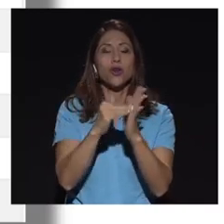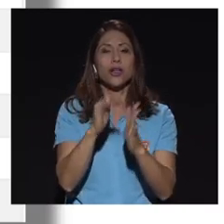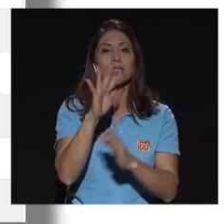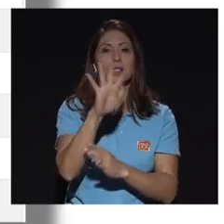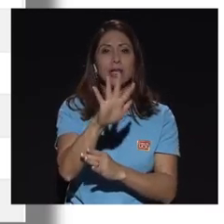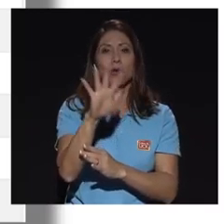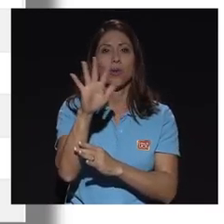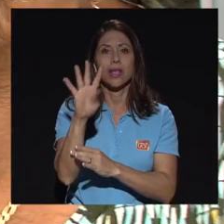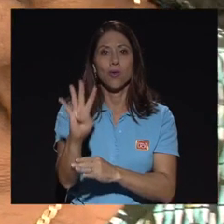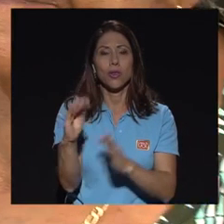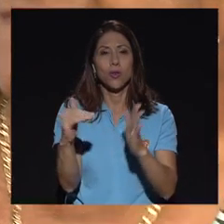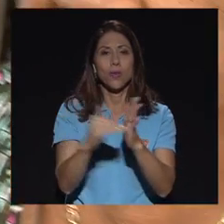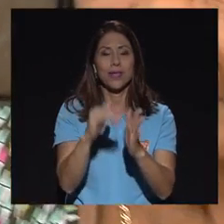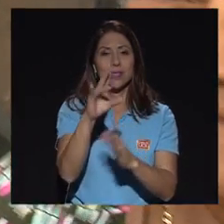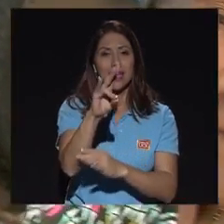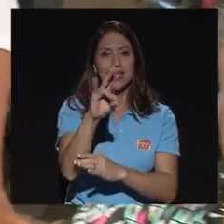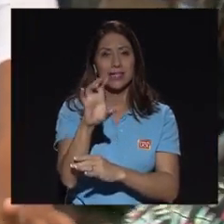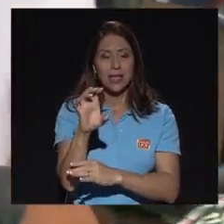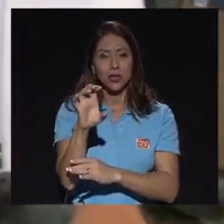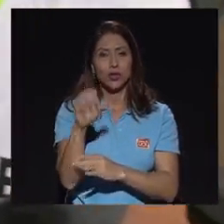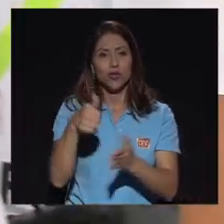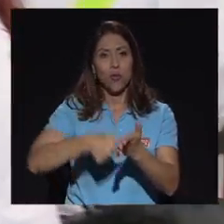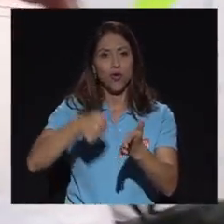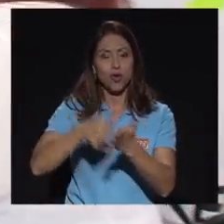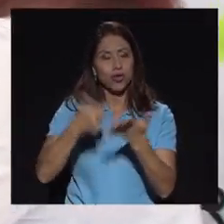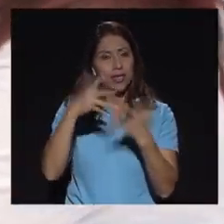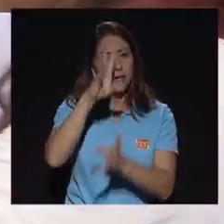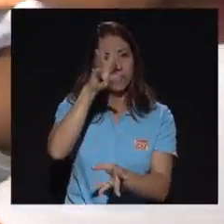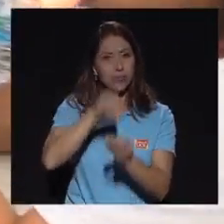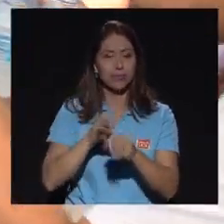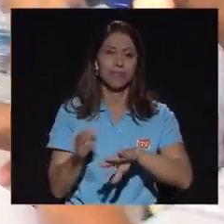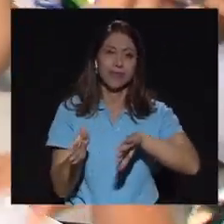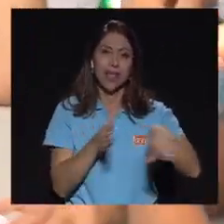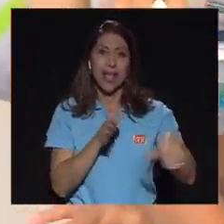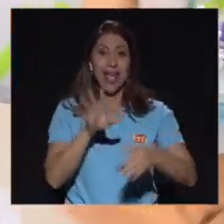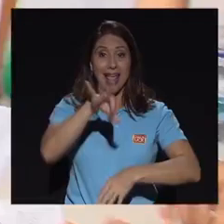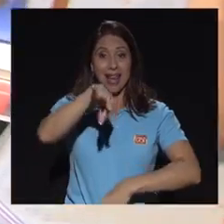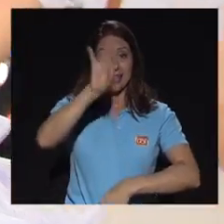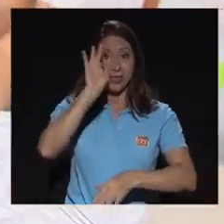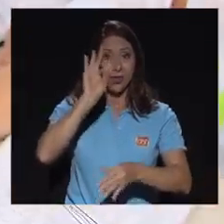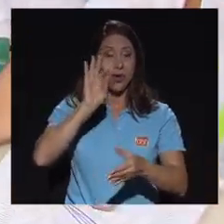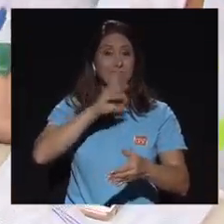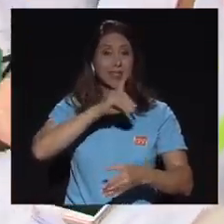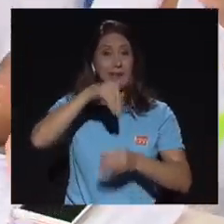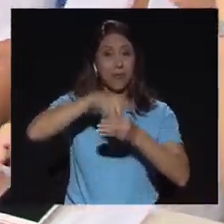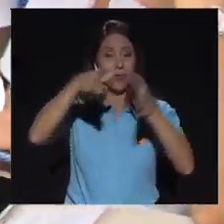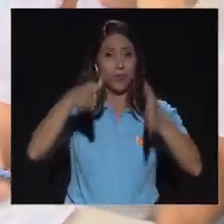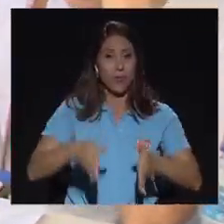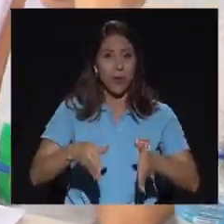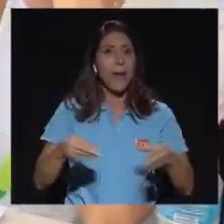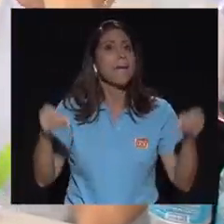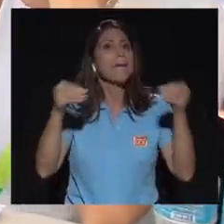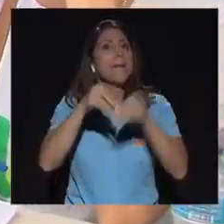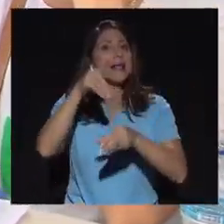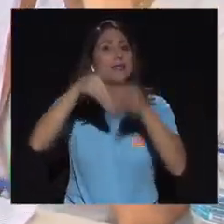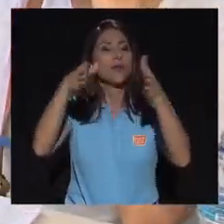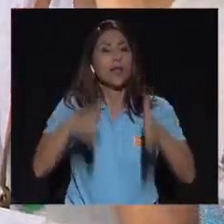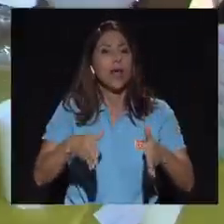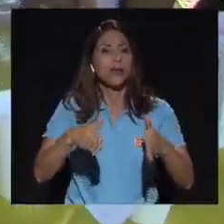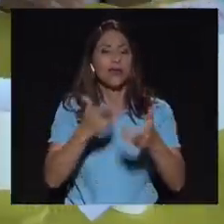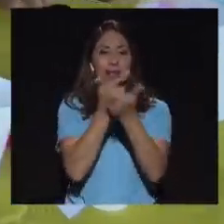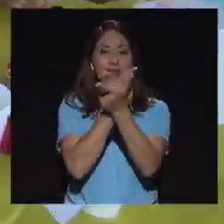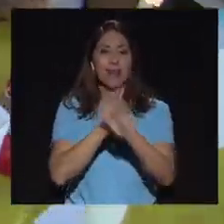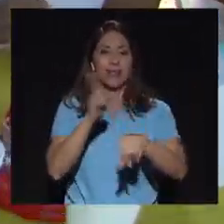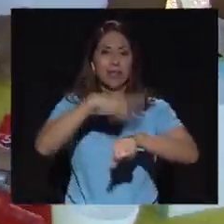contabilizados. En las elecciones legislativas el Partido Liberación Nacional gana más diputados con 17 de las